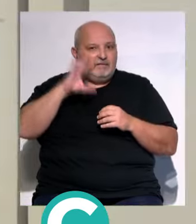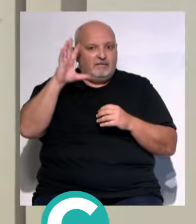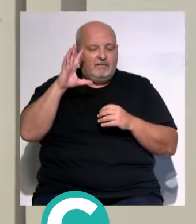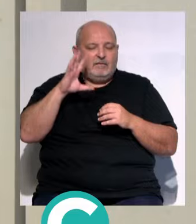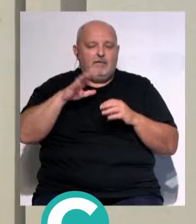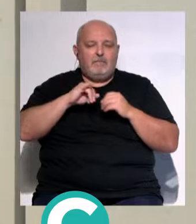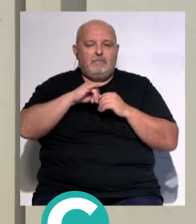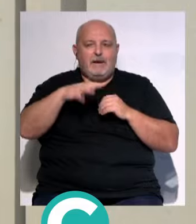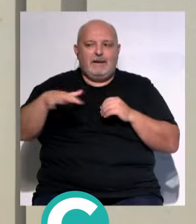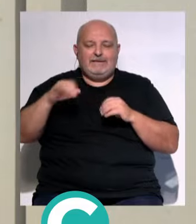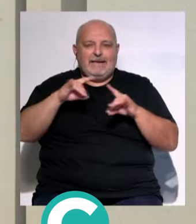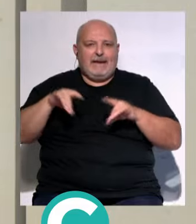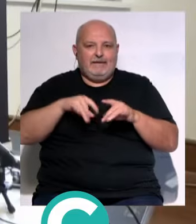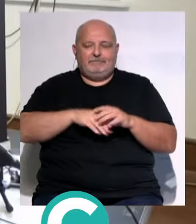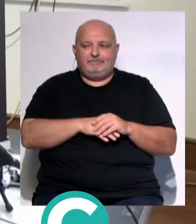Marinero en Tierra.